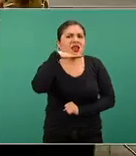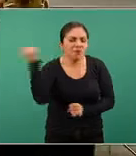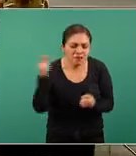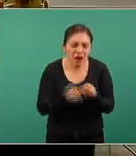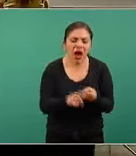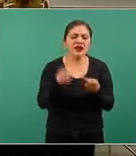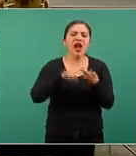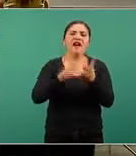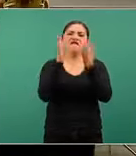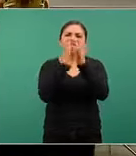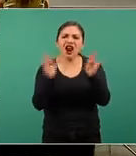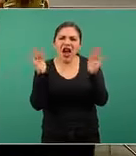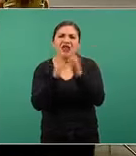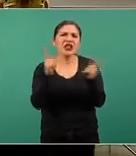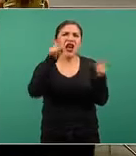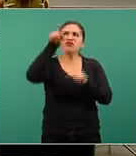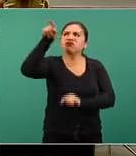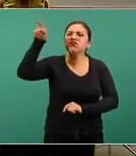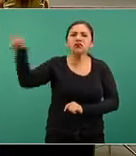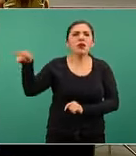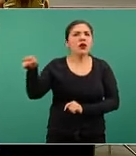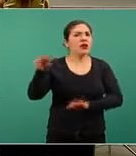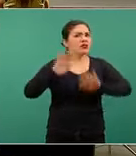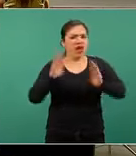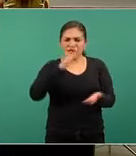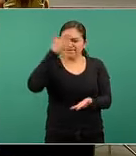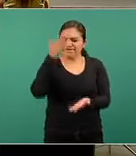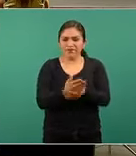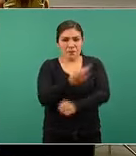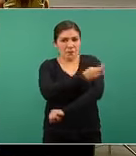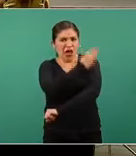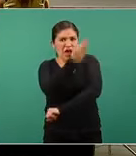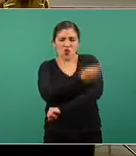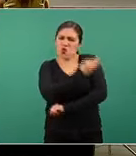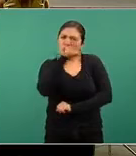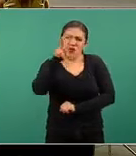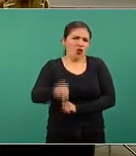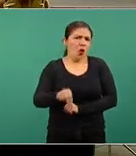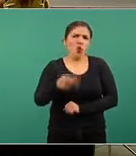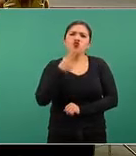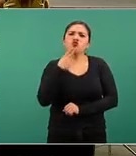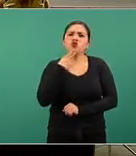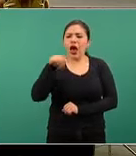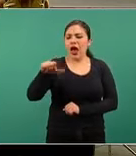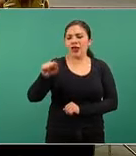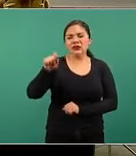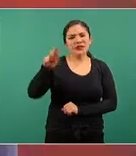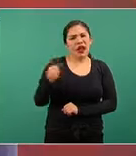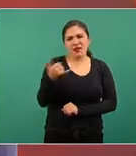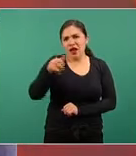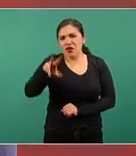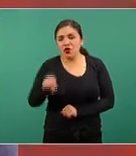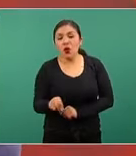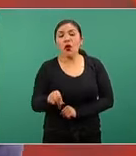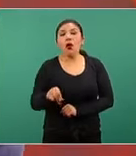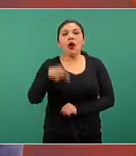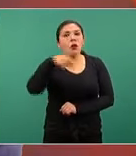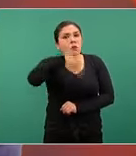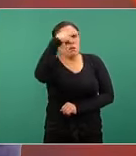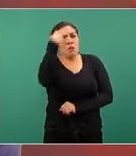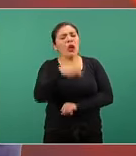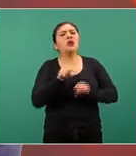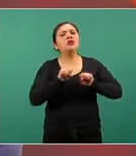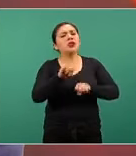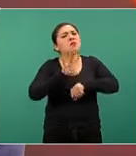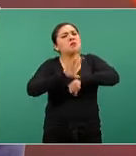y Francia y varios otros hubieran suspendido el uso de la vacuna de Astra Zeneca y México no